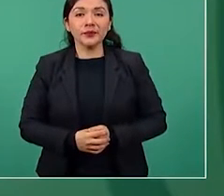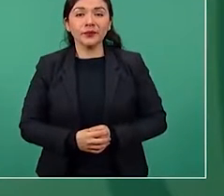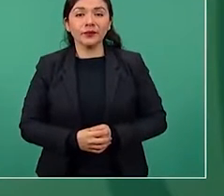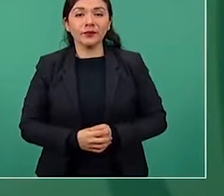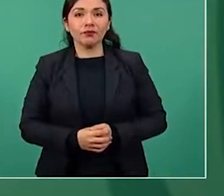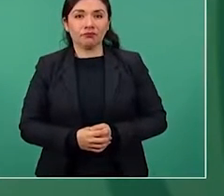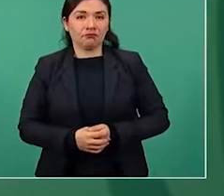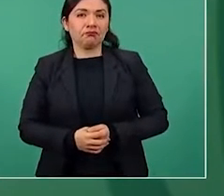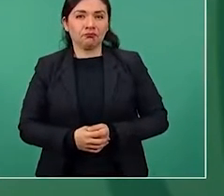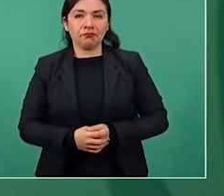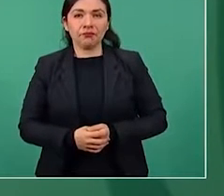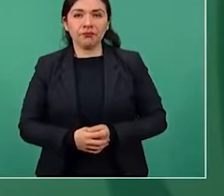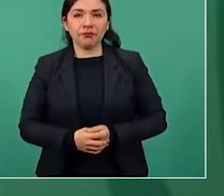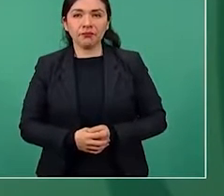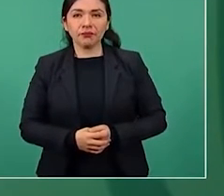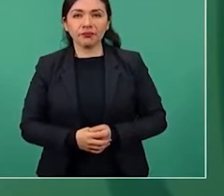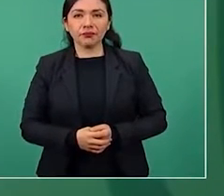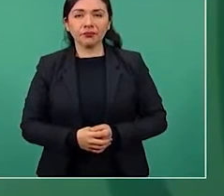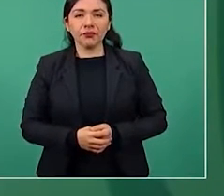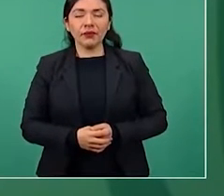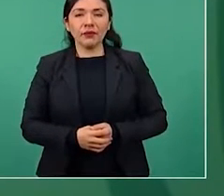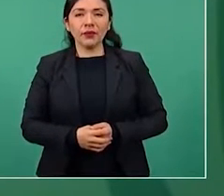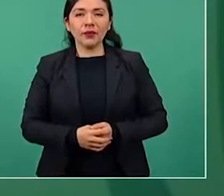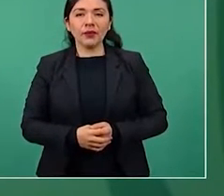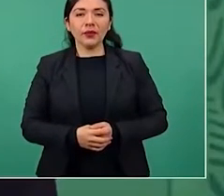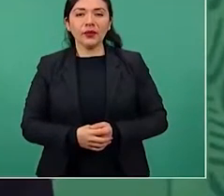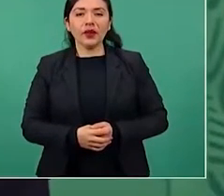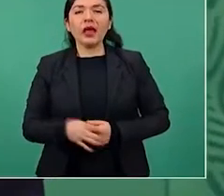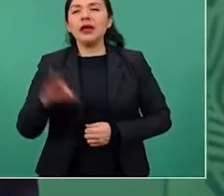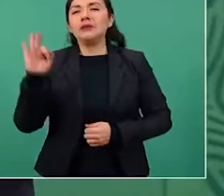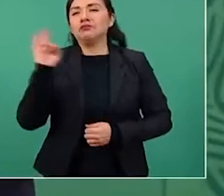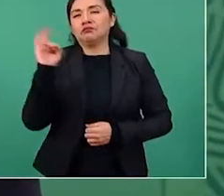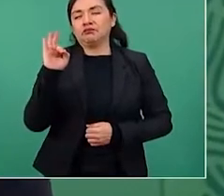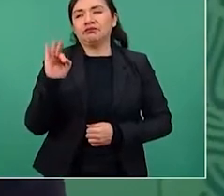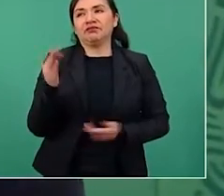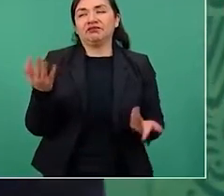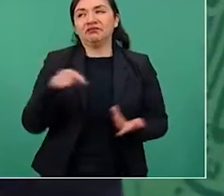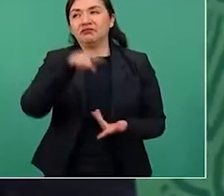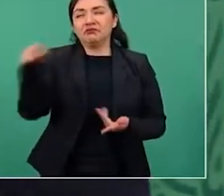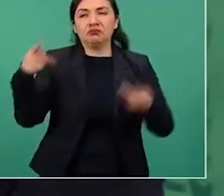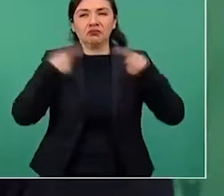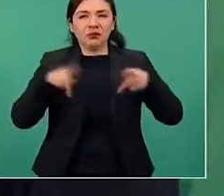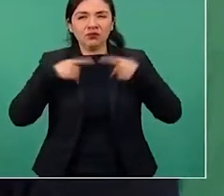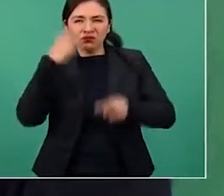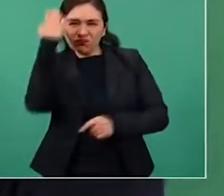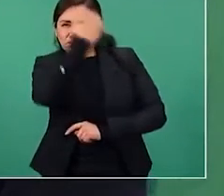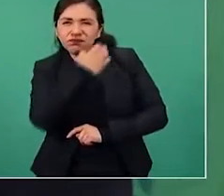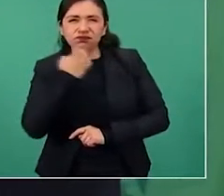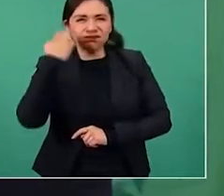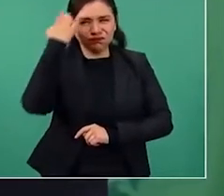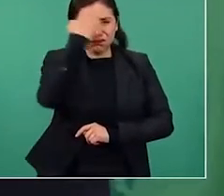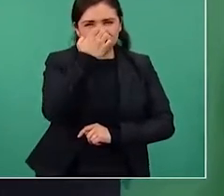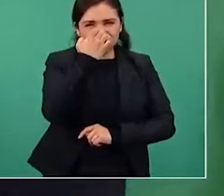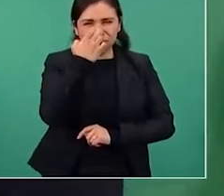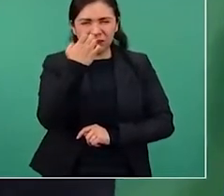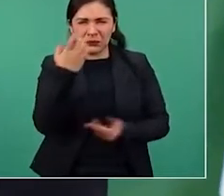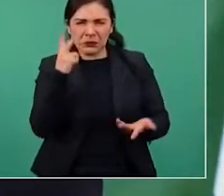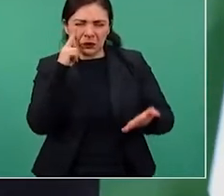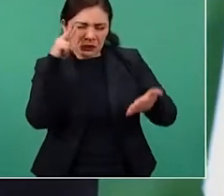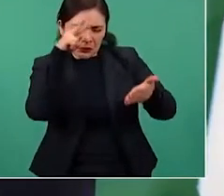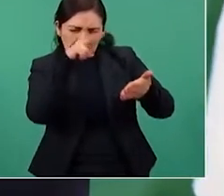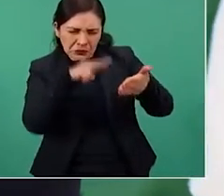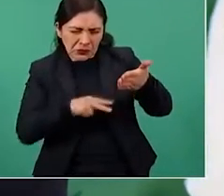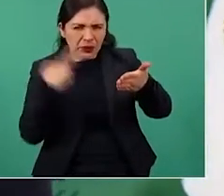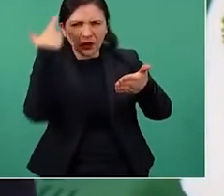sería muy bueno para los analistas que se haga una revisión